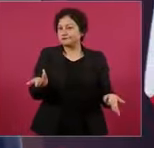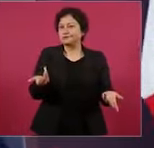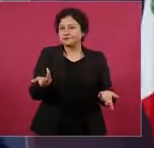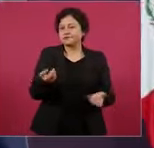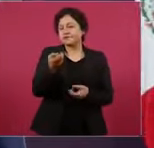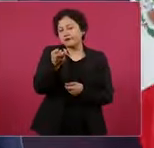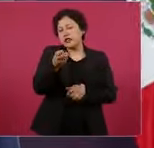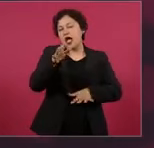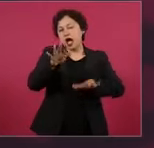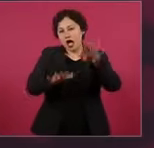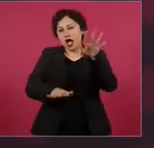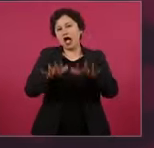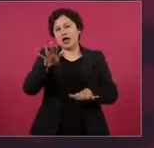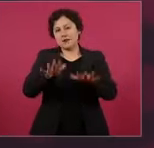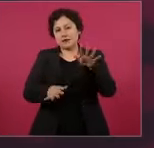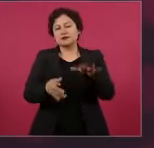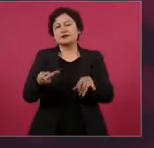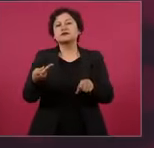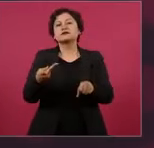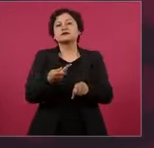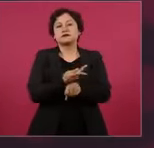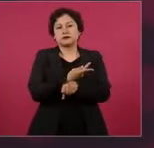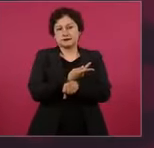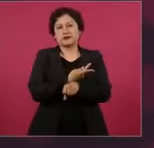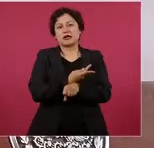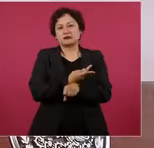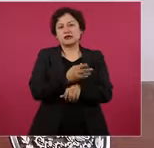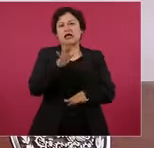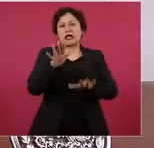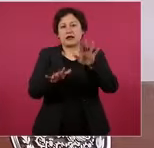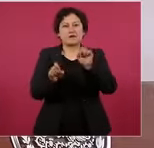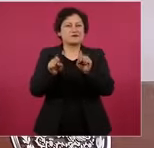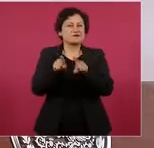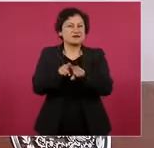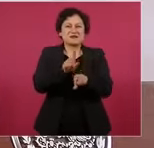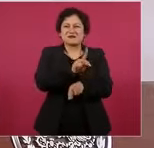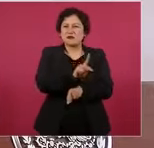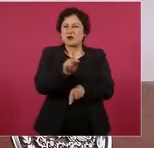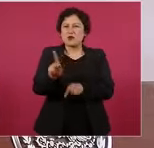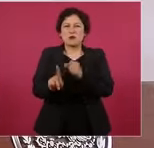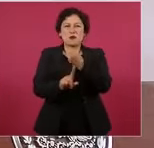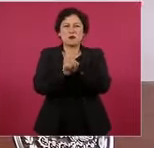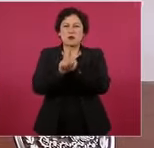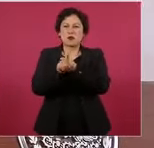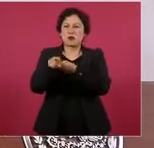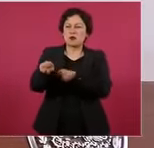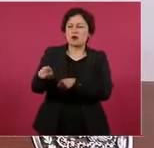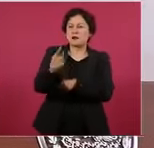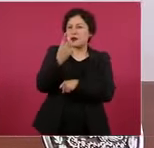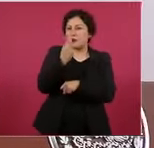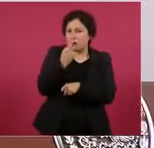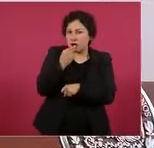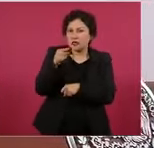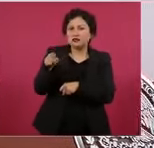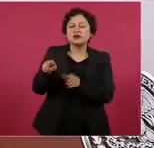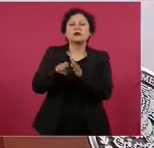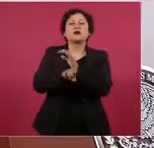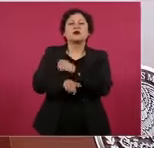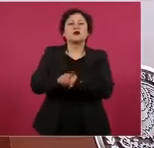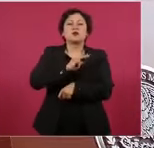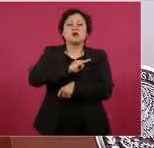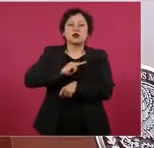también eso con las policías. Si son policías municipales,